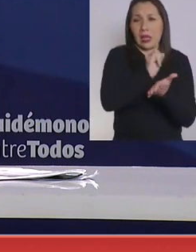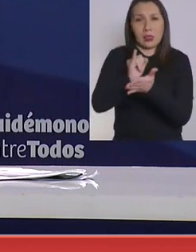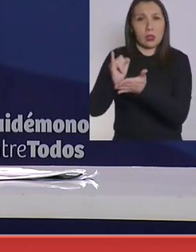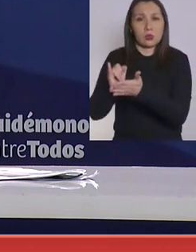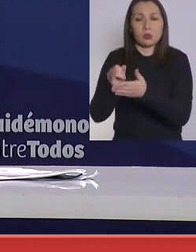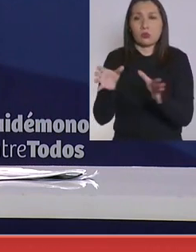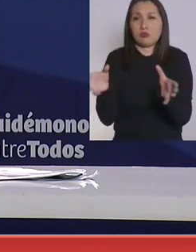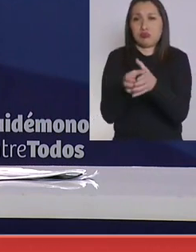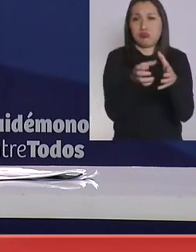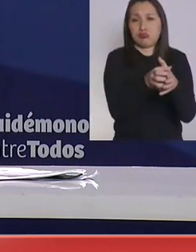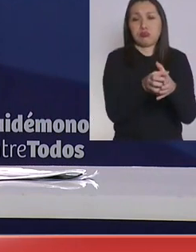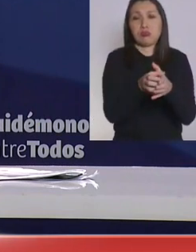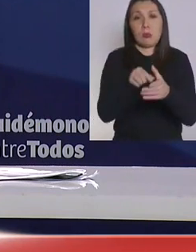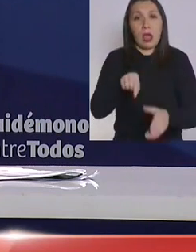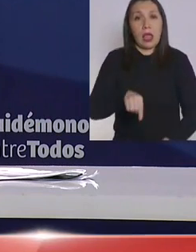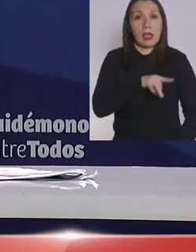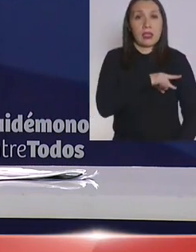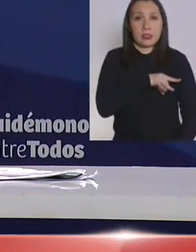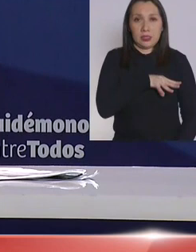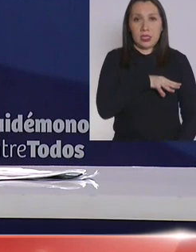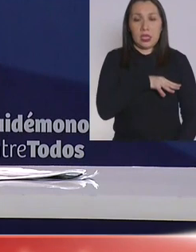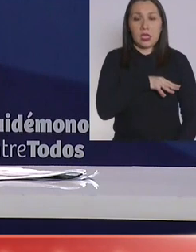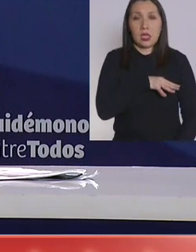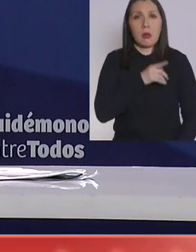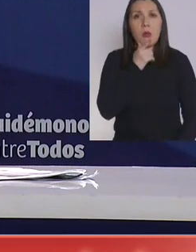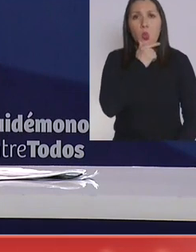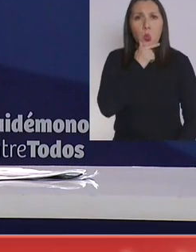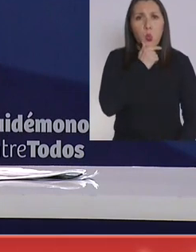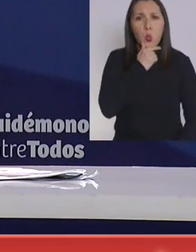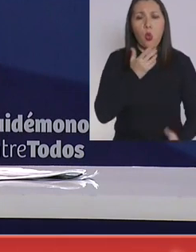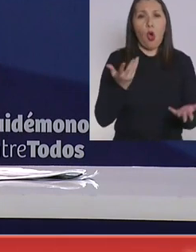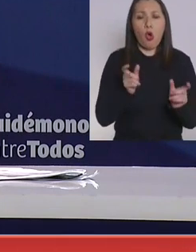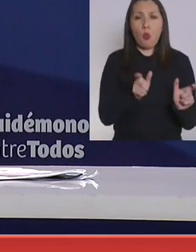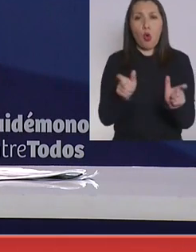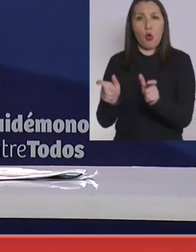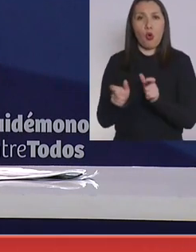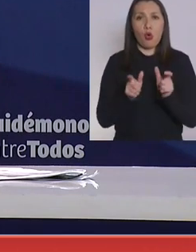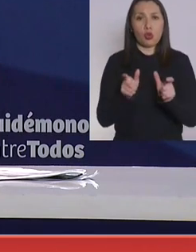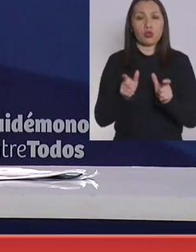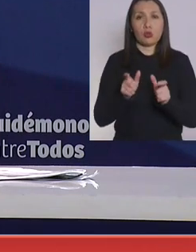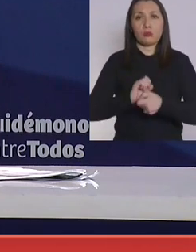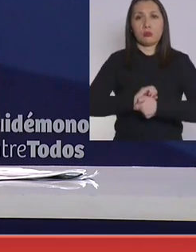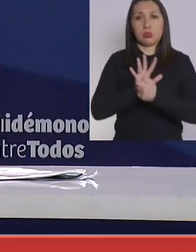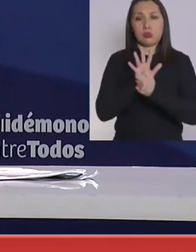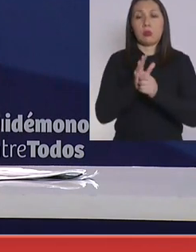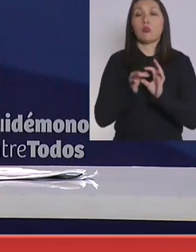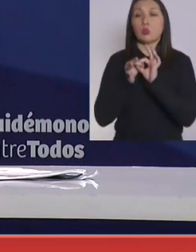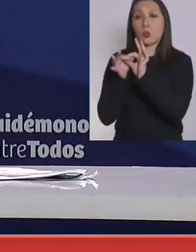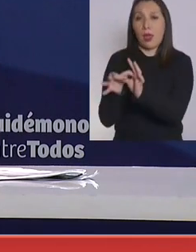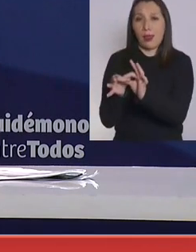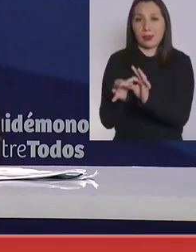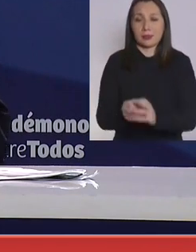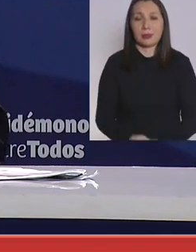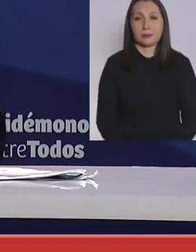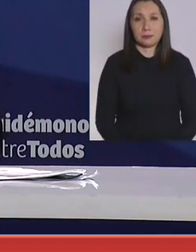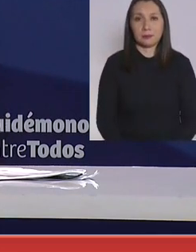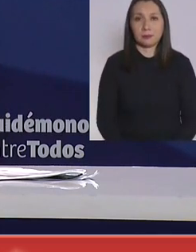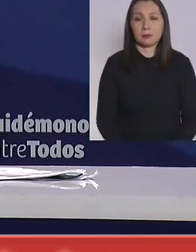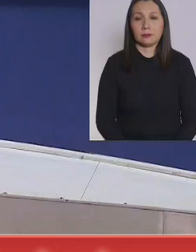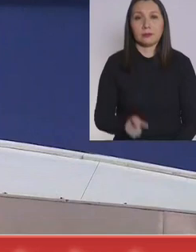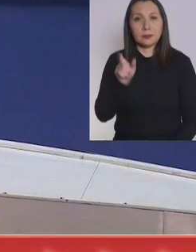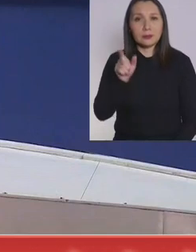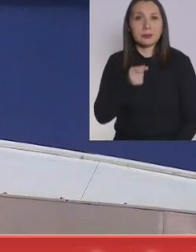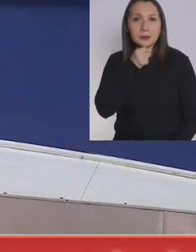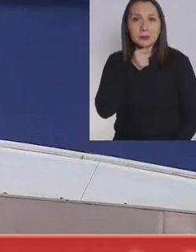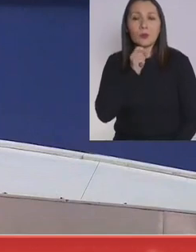u organización que en Chile ponga en duda los manejos de la pandemia. Muchas gracias, Tomás.